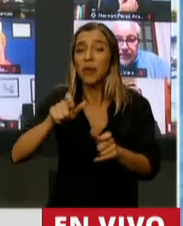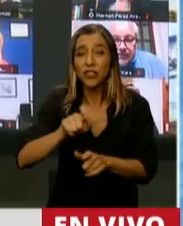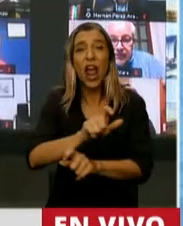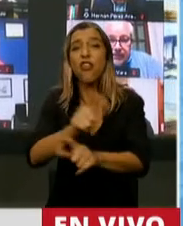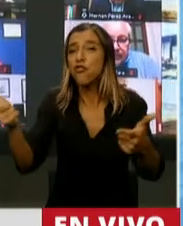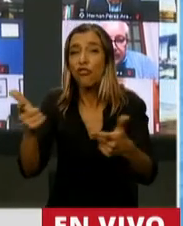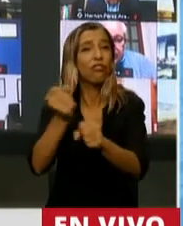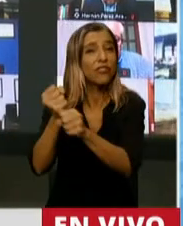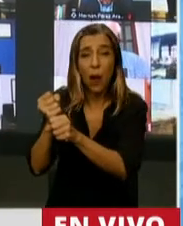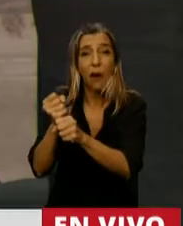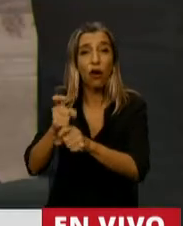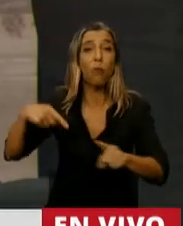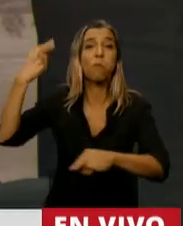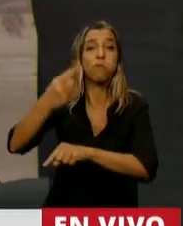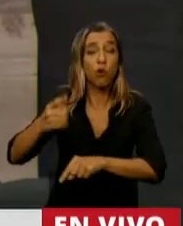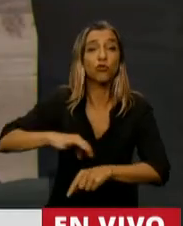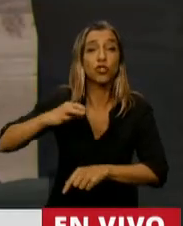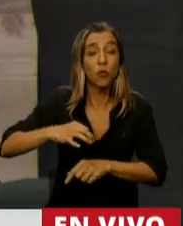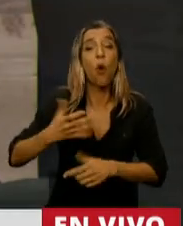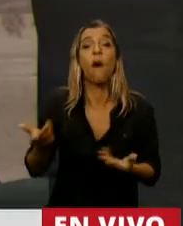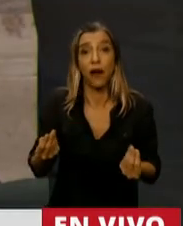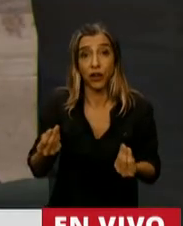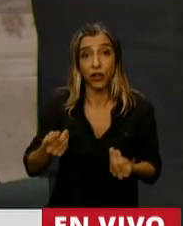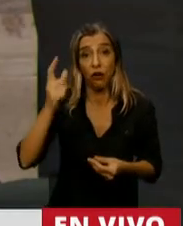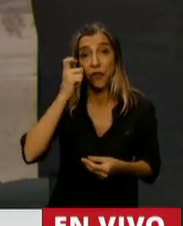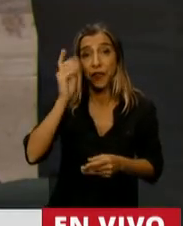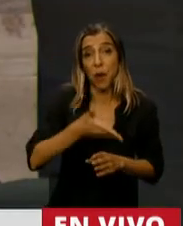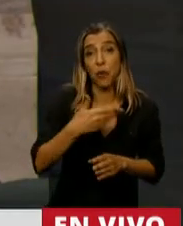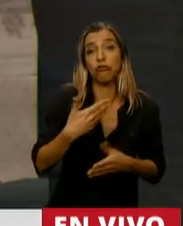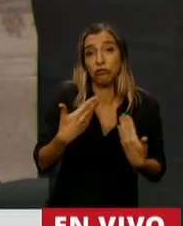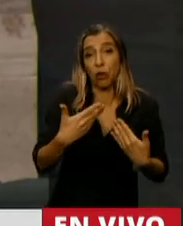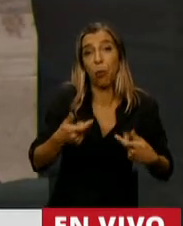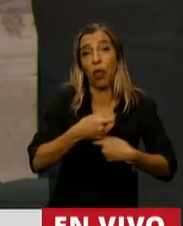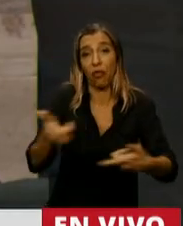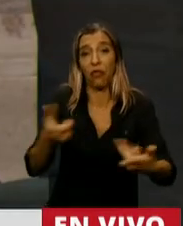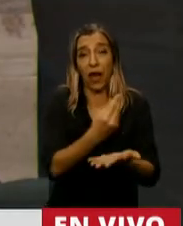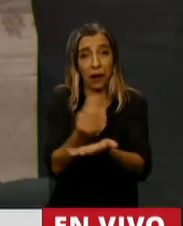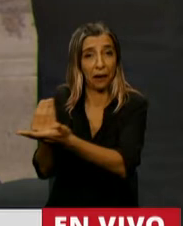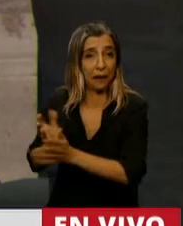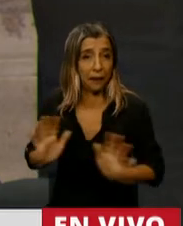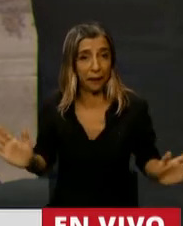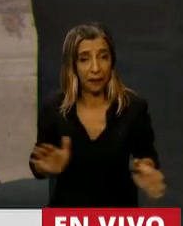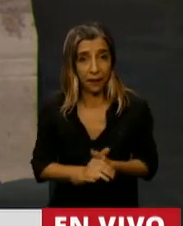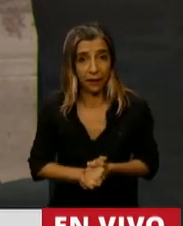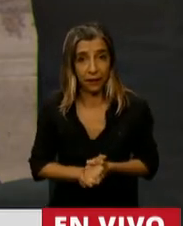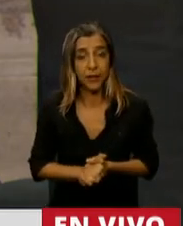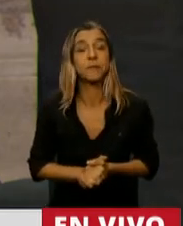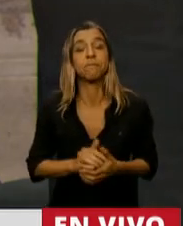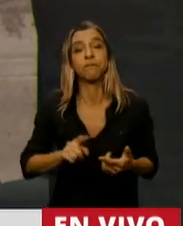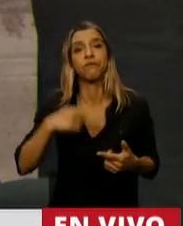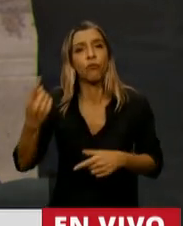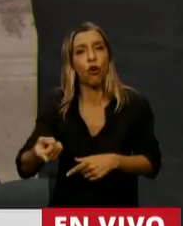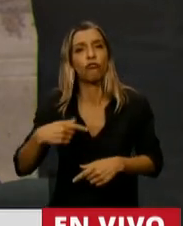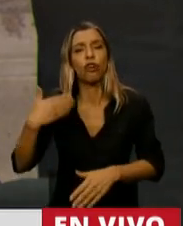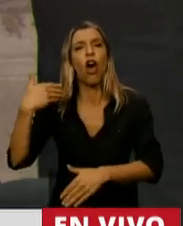desempleado para el año que viene? Solamente al 10% de los desempleados argentinos. Otra perlita. Desarrollo